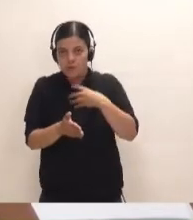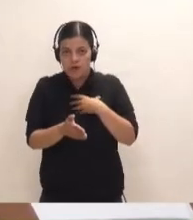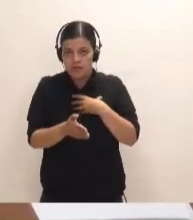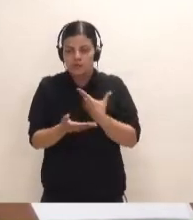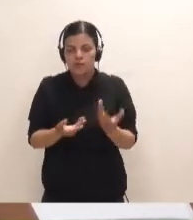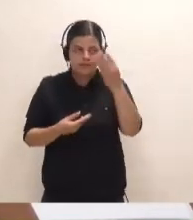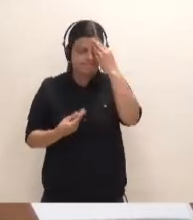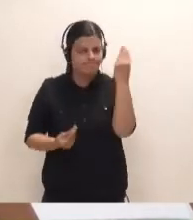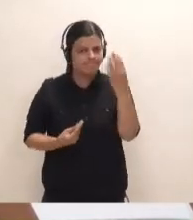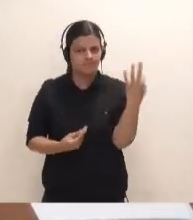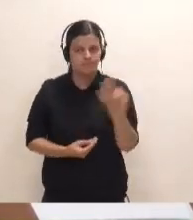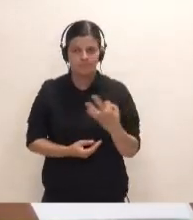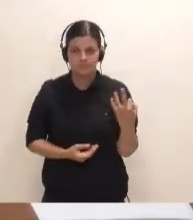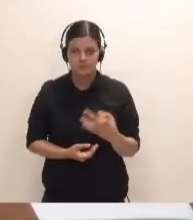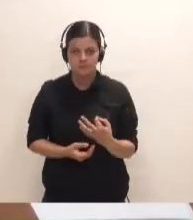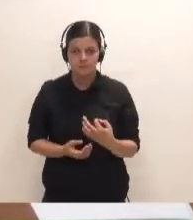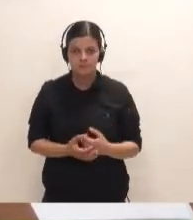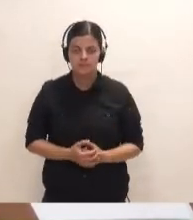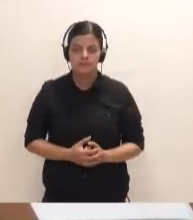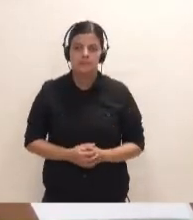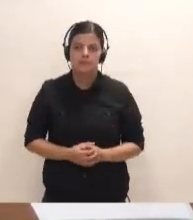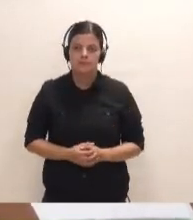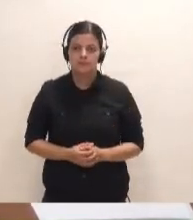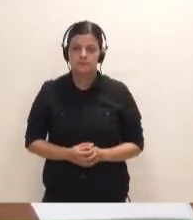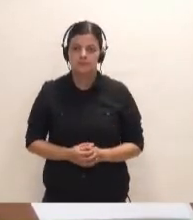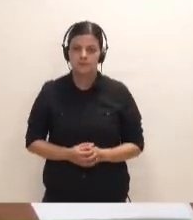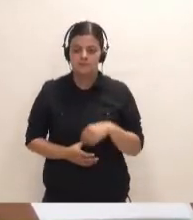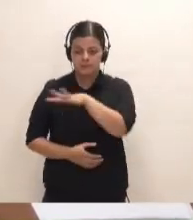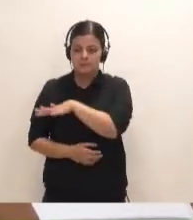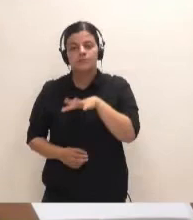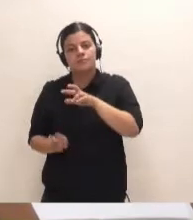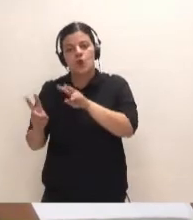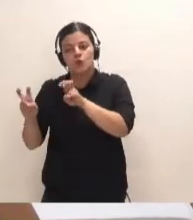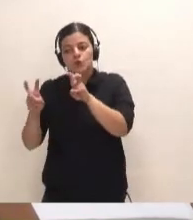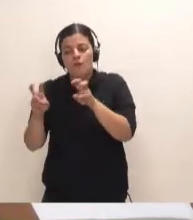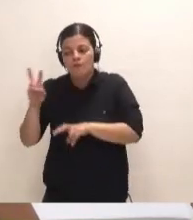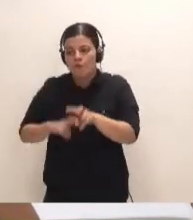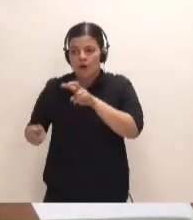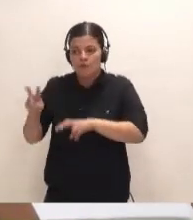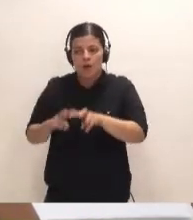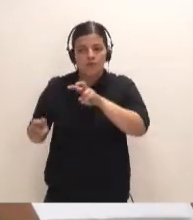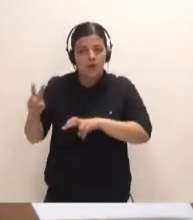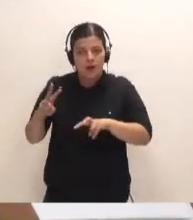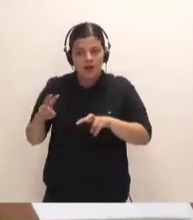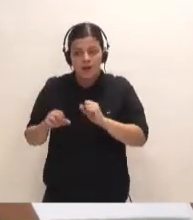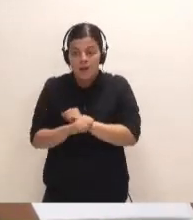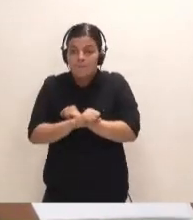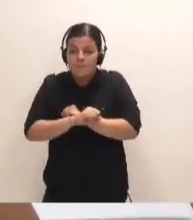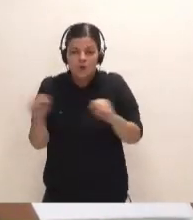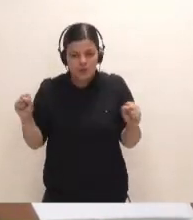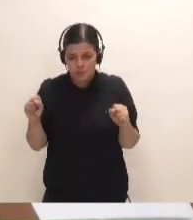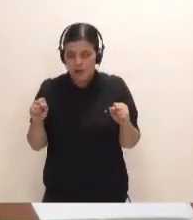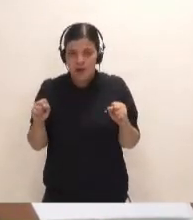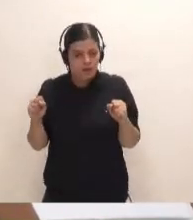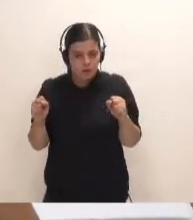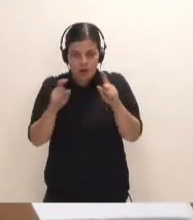buscar nuevas ubicaciones. No había posibilidad de introducir nuevos operadores,